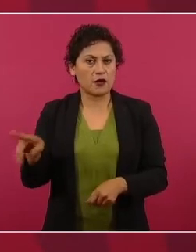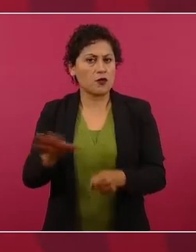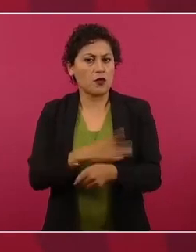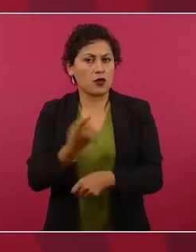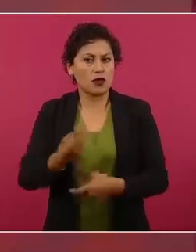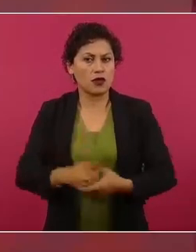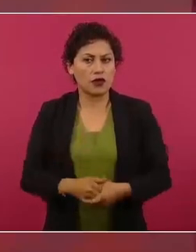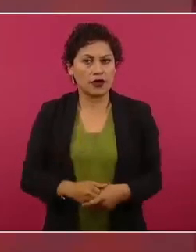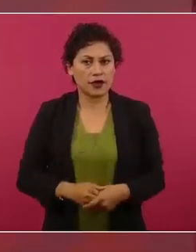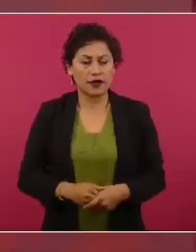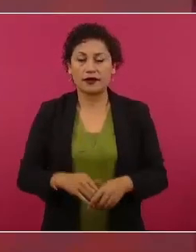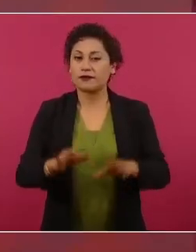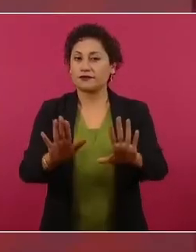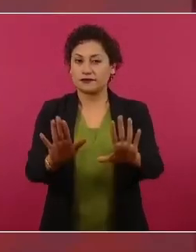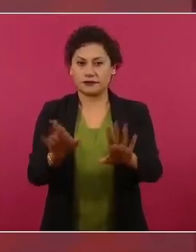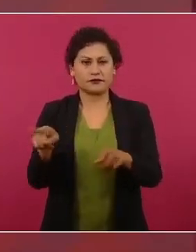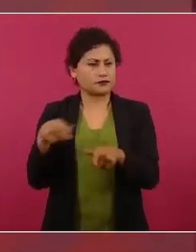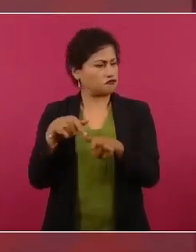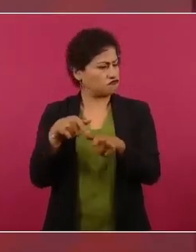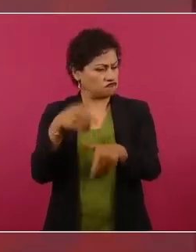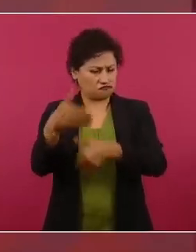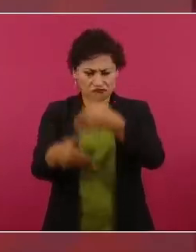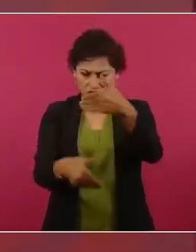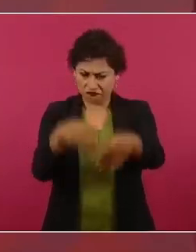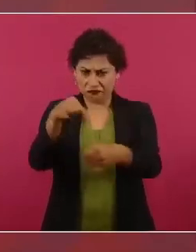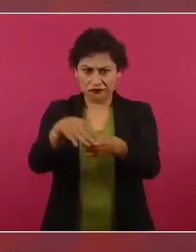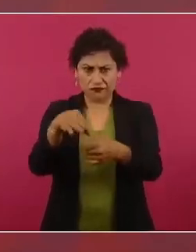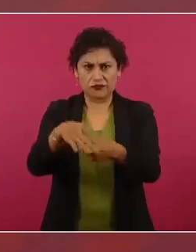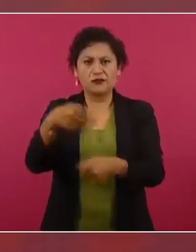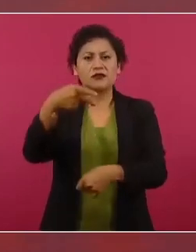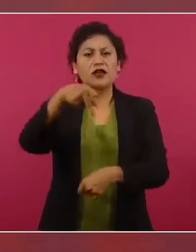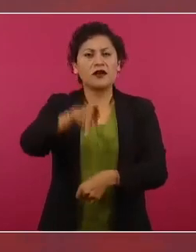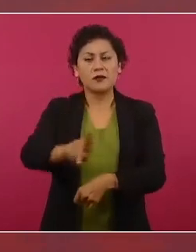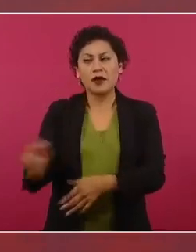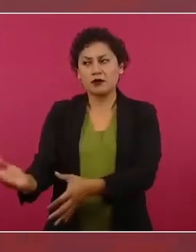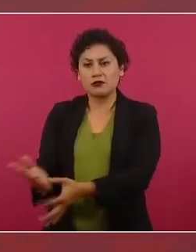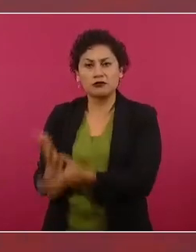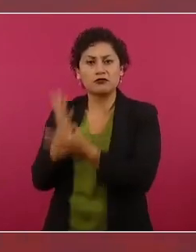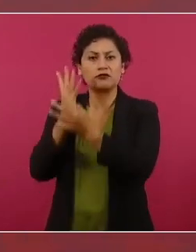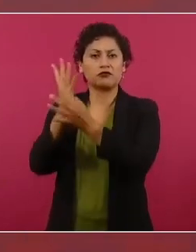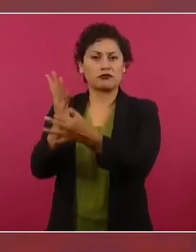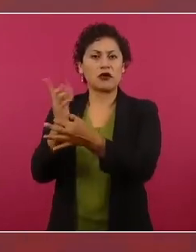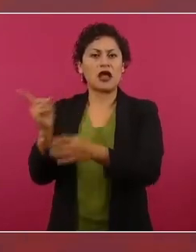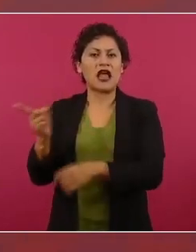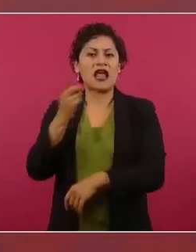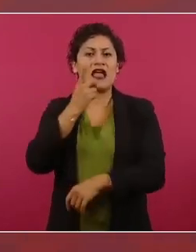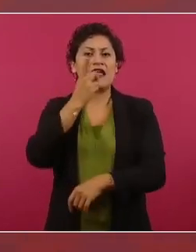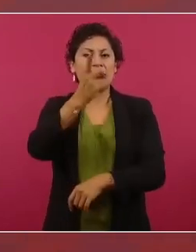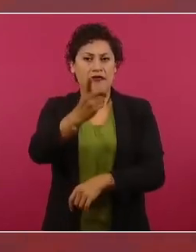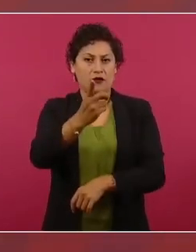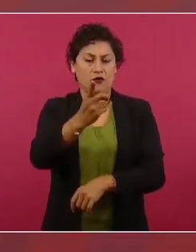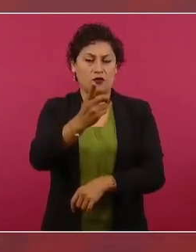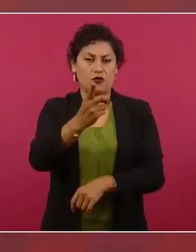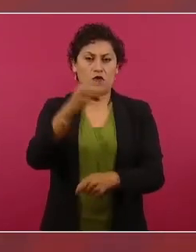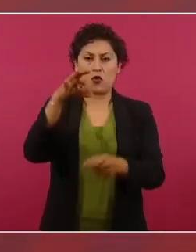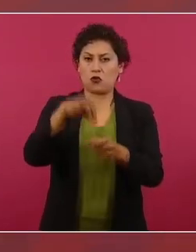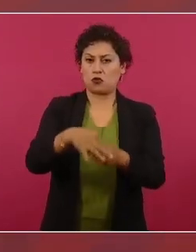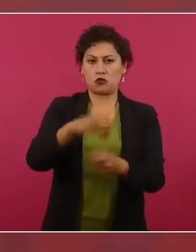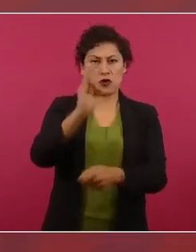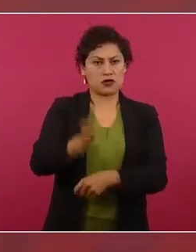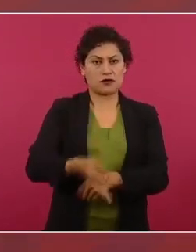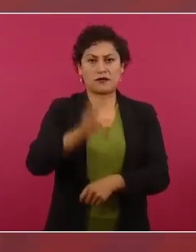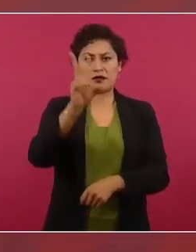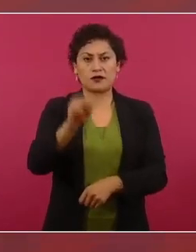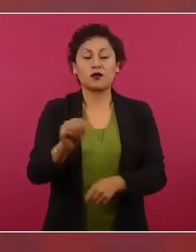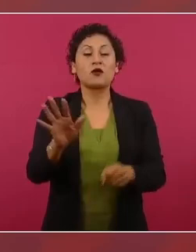No, no, todavía van a votar, pero a lo que voy es su argumento y si voy a votar en contra del proyecto, porque yo en su momento, creo